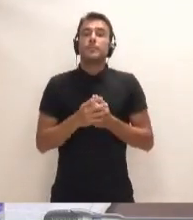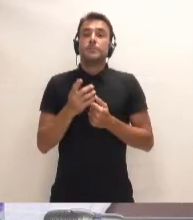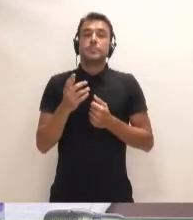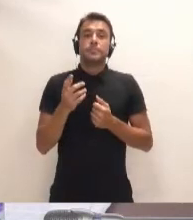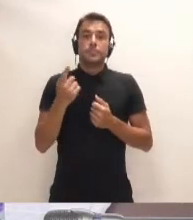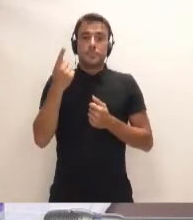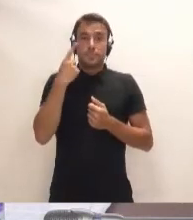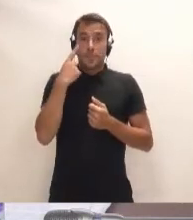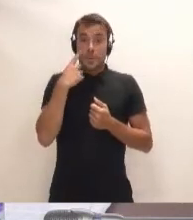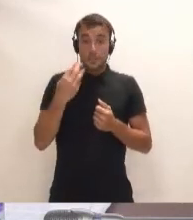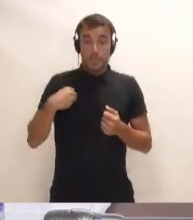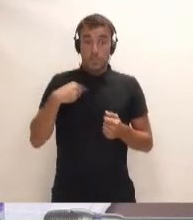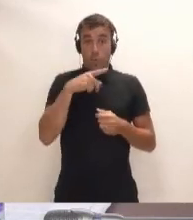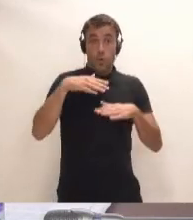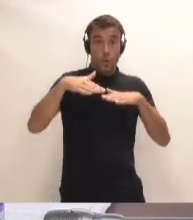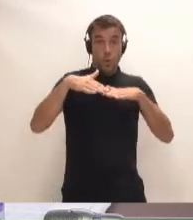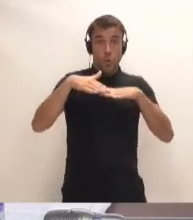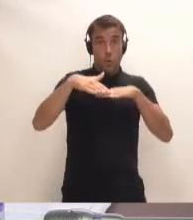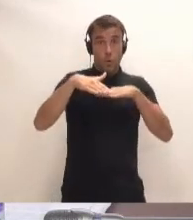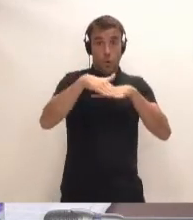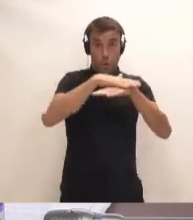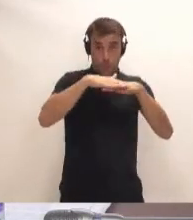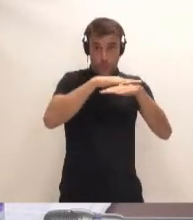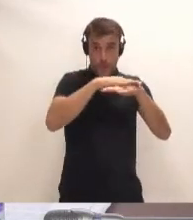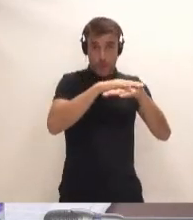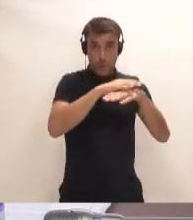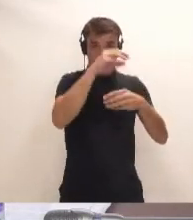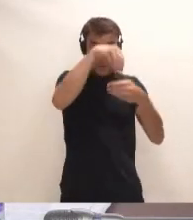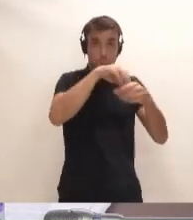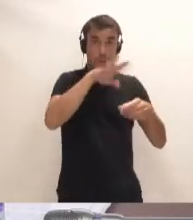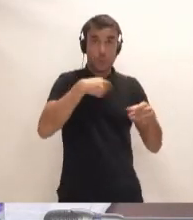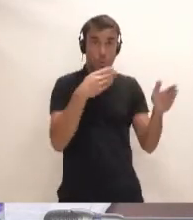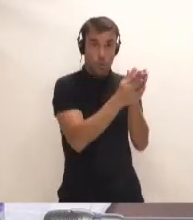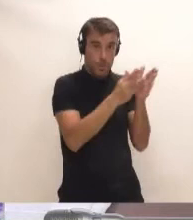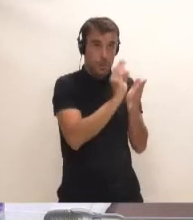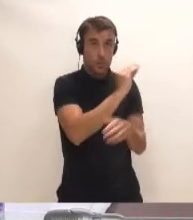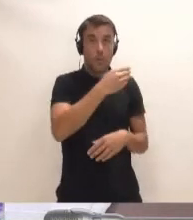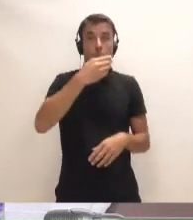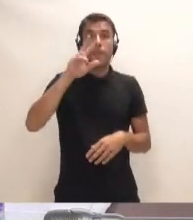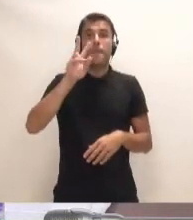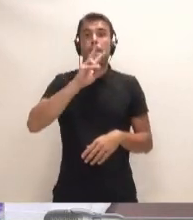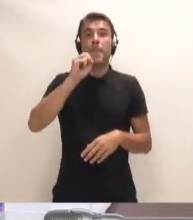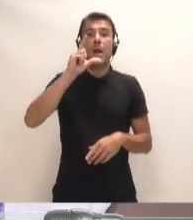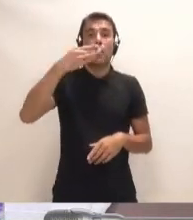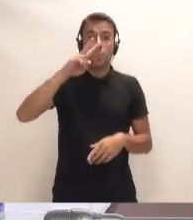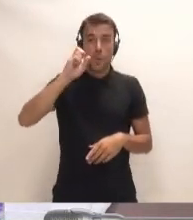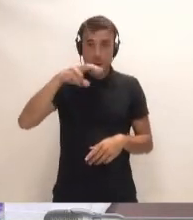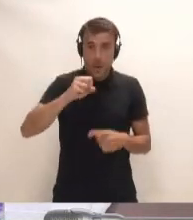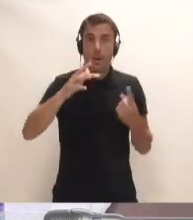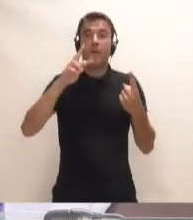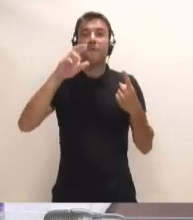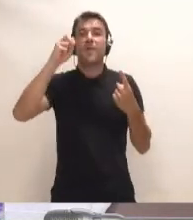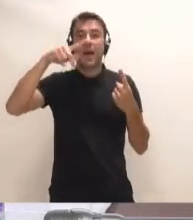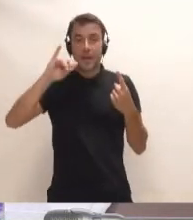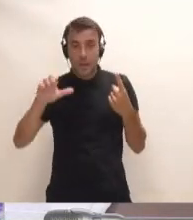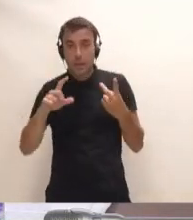que es desde el propio Gobierno, compuesto por sus compañeros, el señor Balbuena, el señor Franqui, bueno, pues la